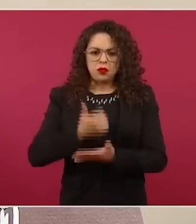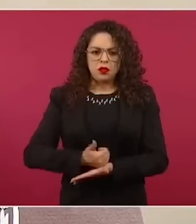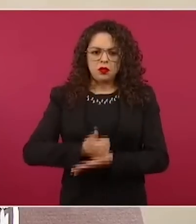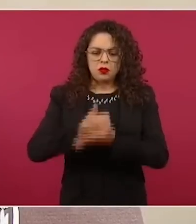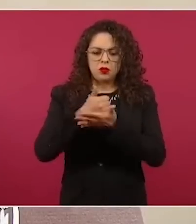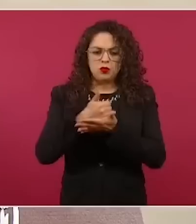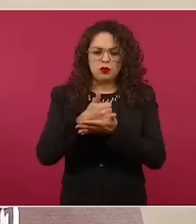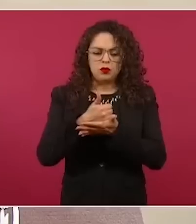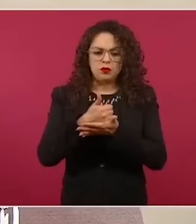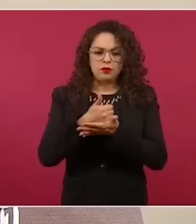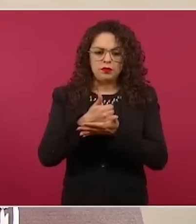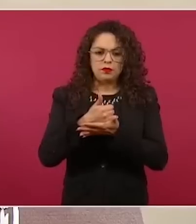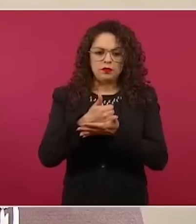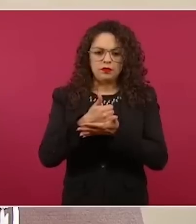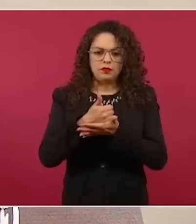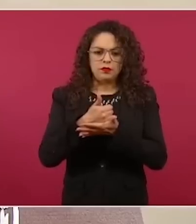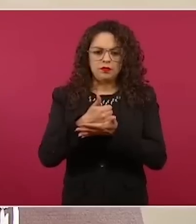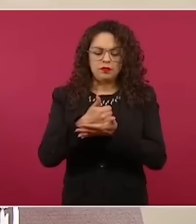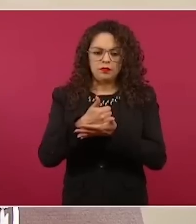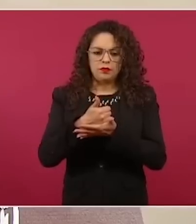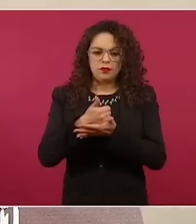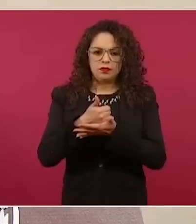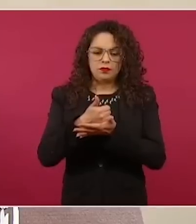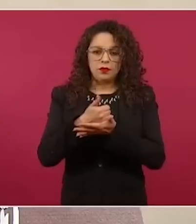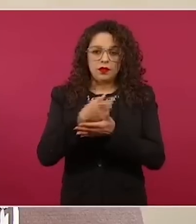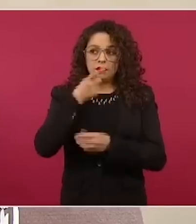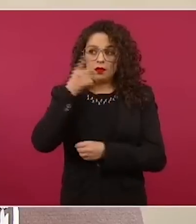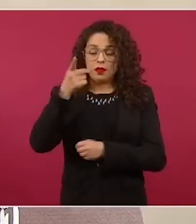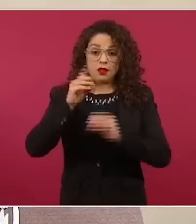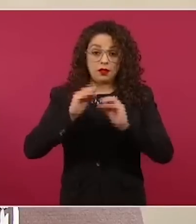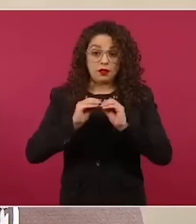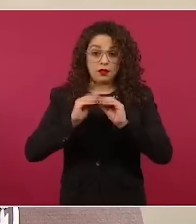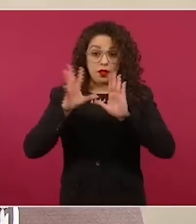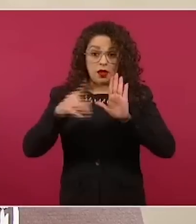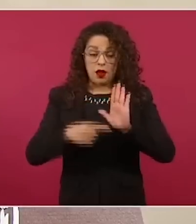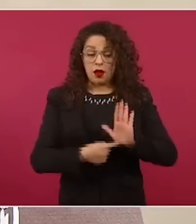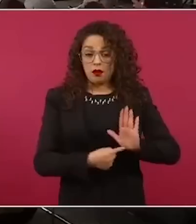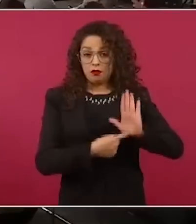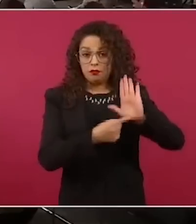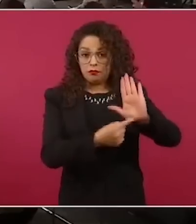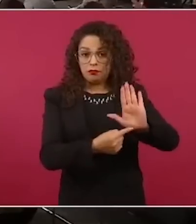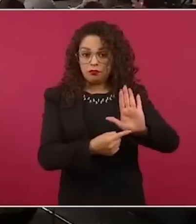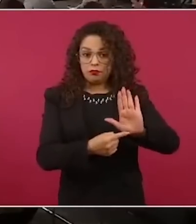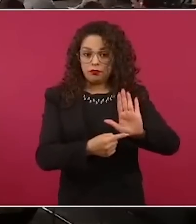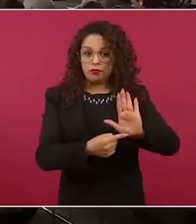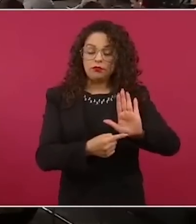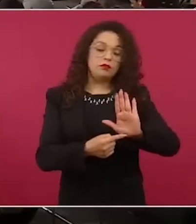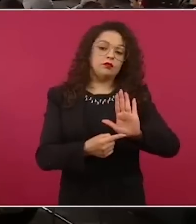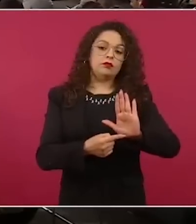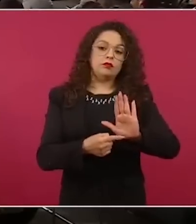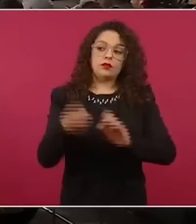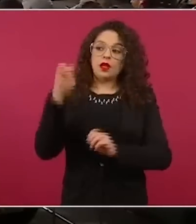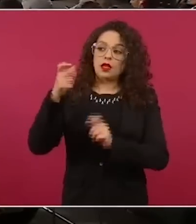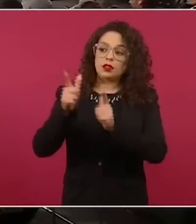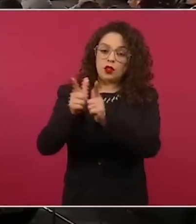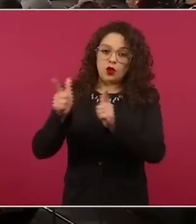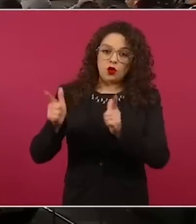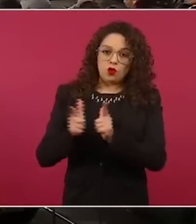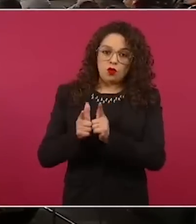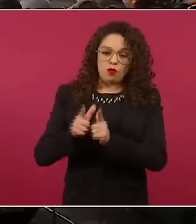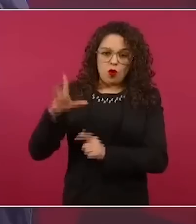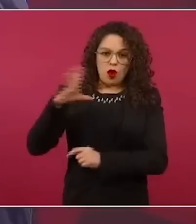El informe subraya que no existe evidencia de que grupos terroristas se hayan